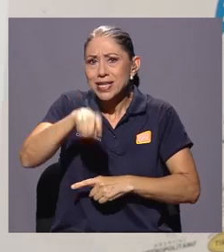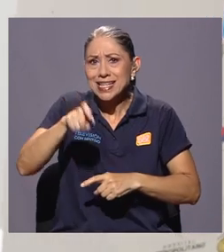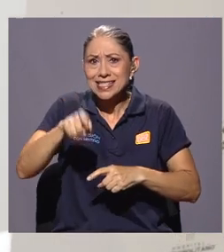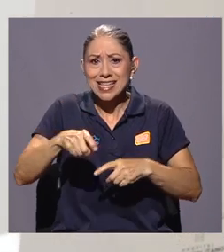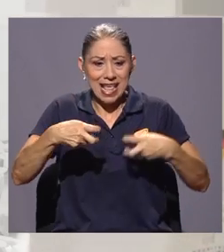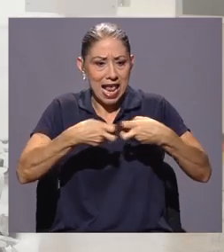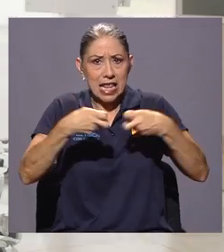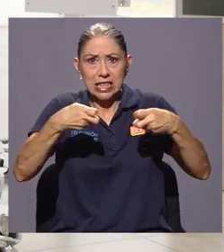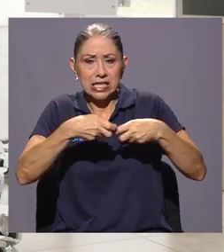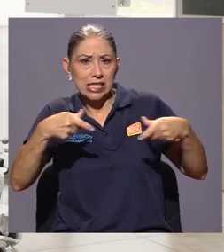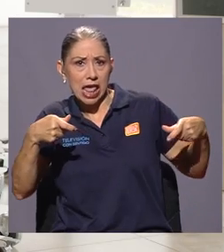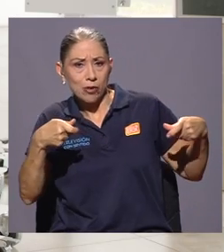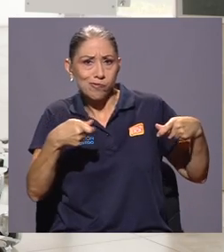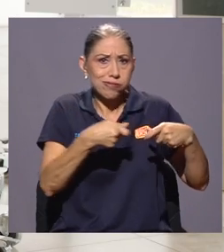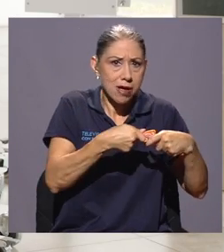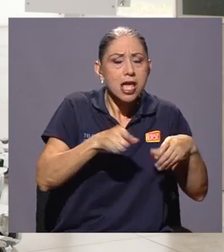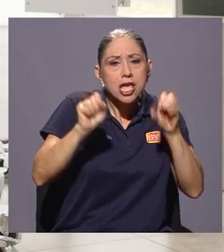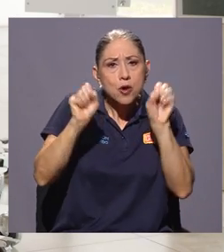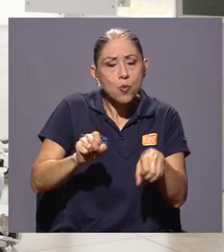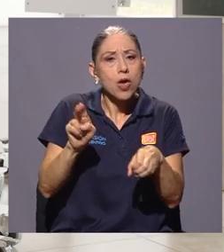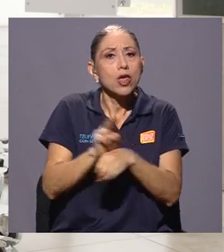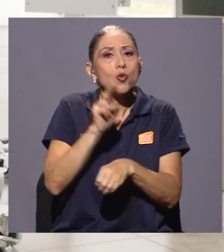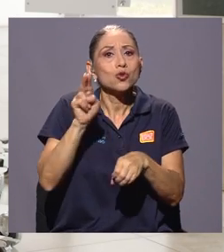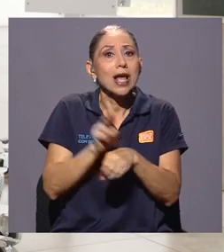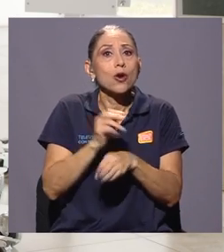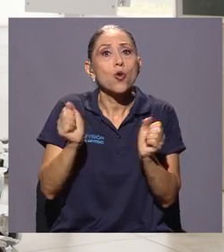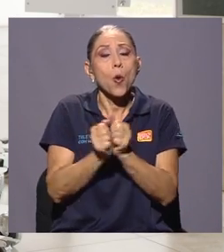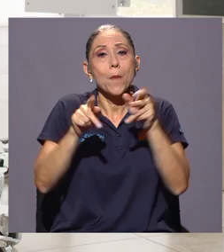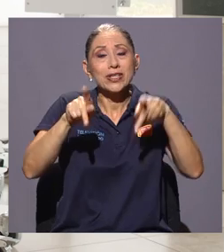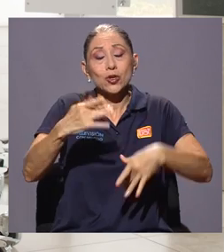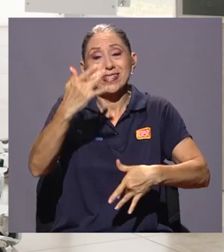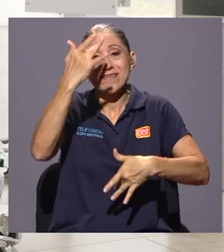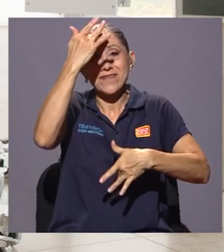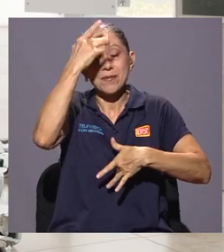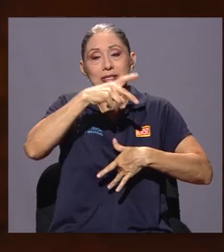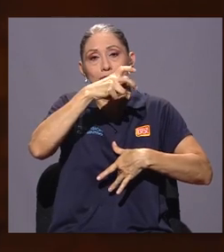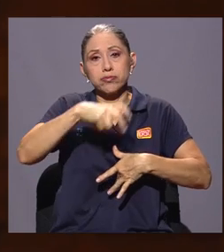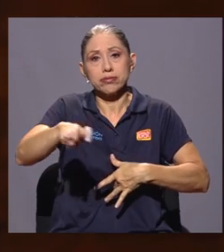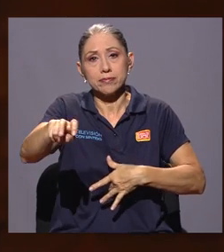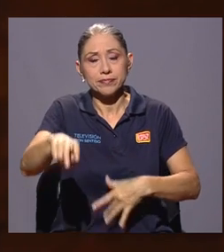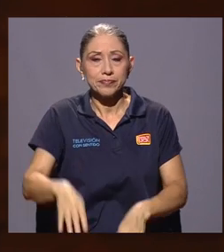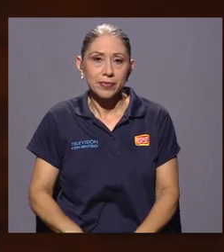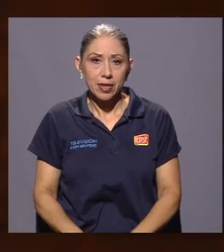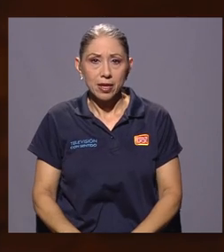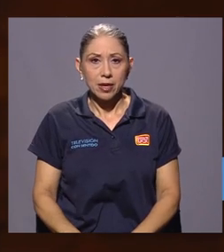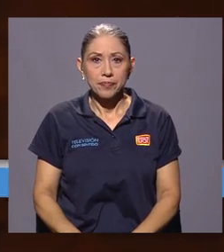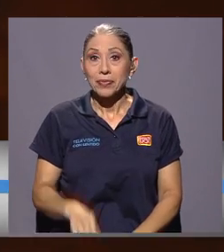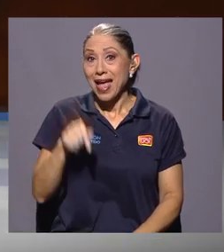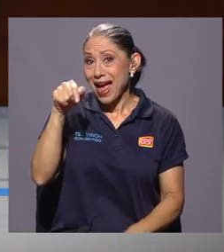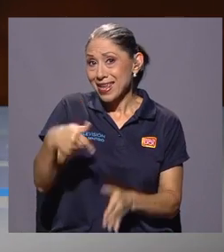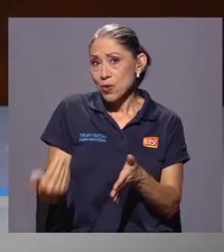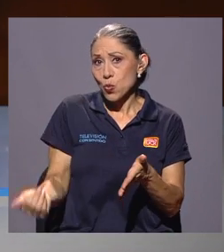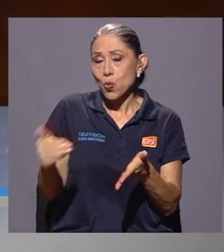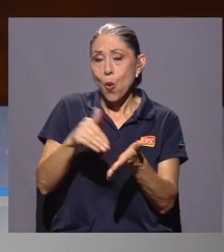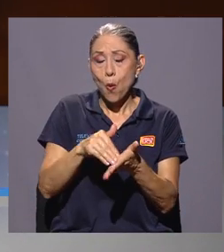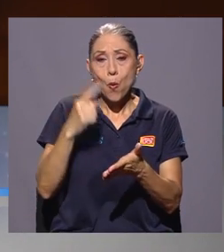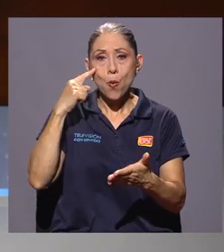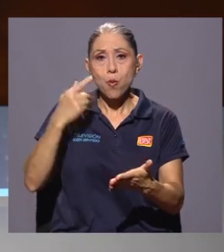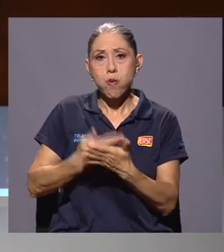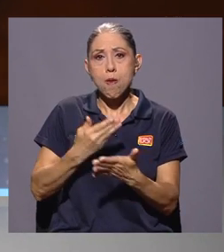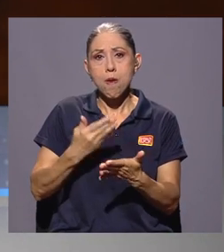electricidad y posibilitan su uso en el traslado de pacientes. Definitivamente aquí queda una vez más